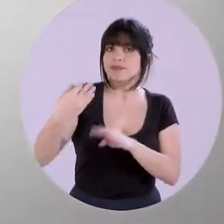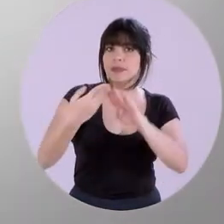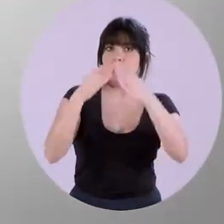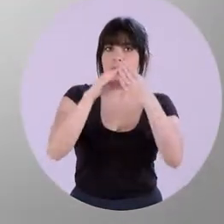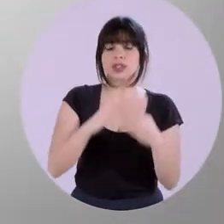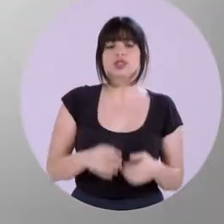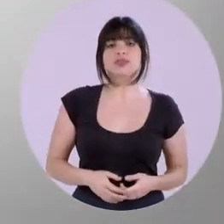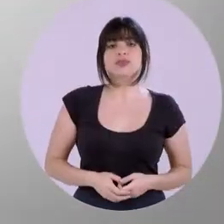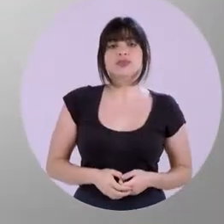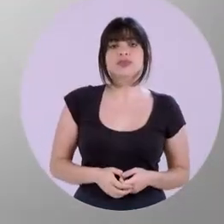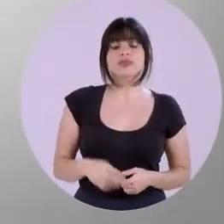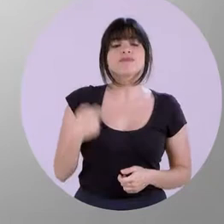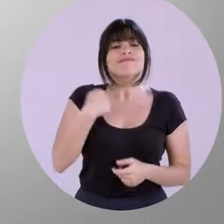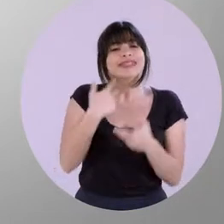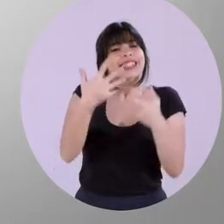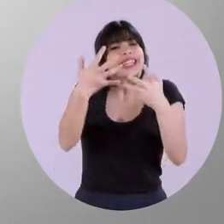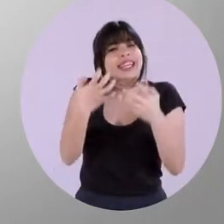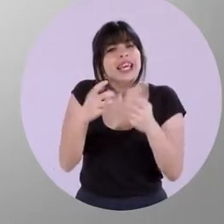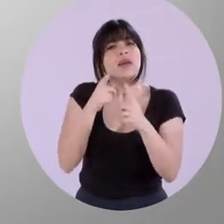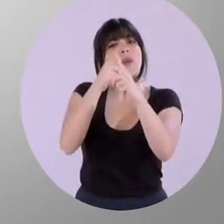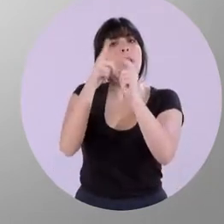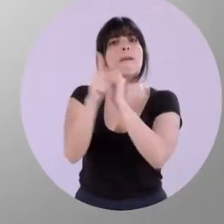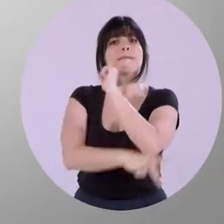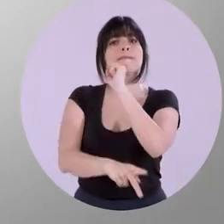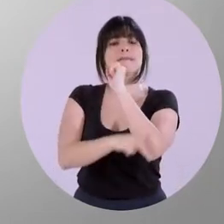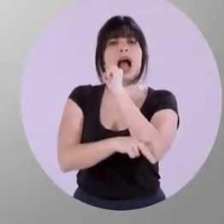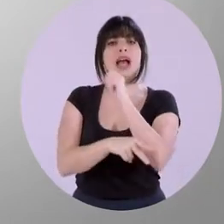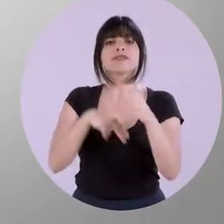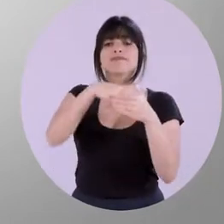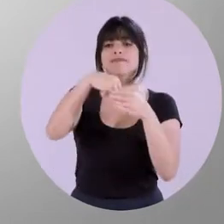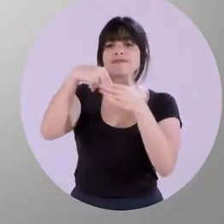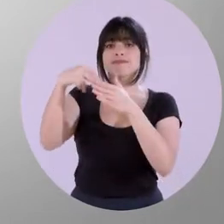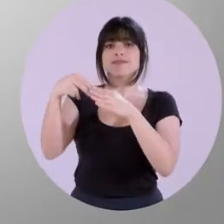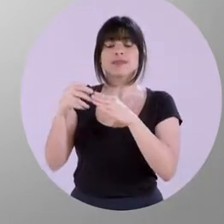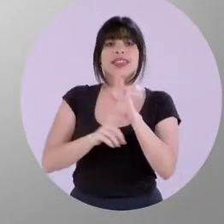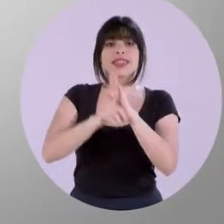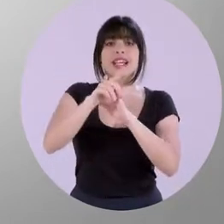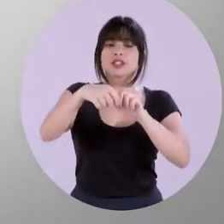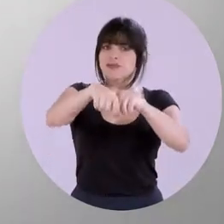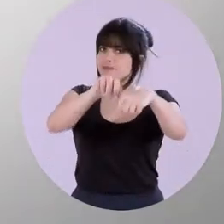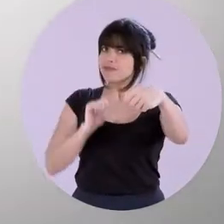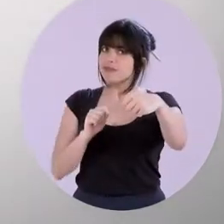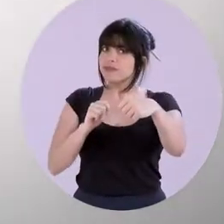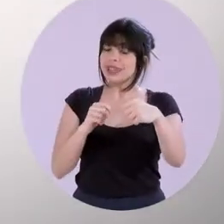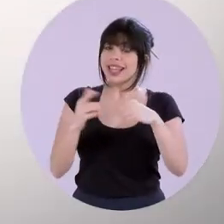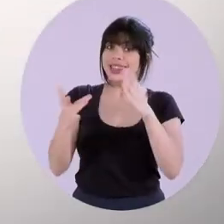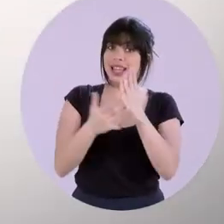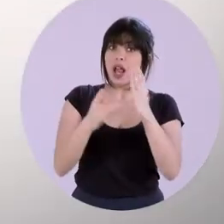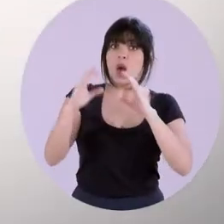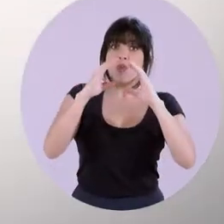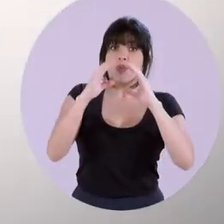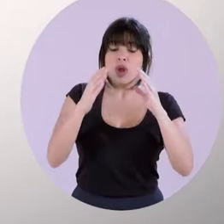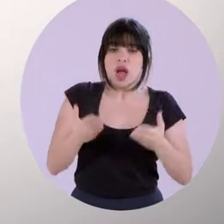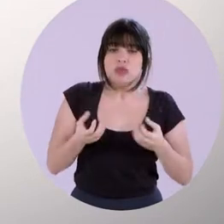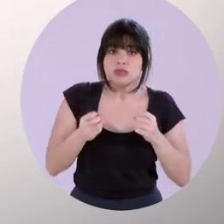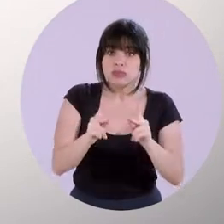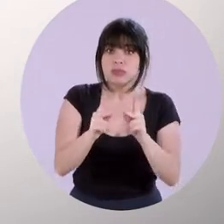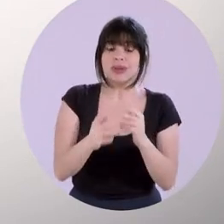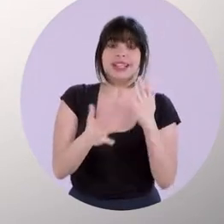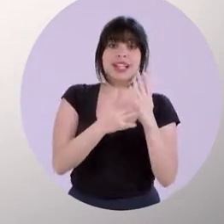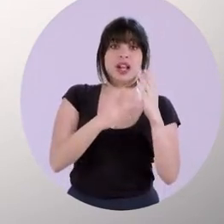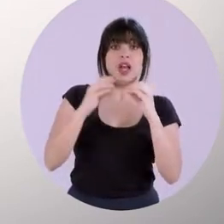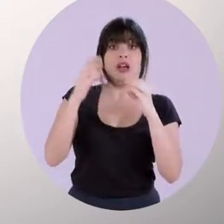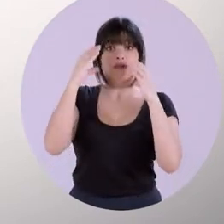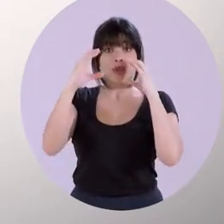la población. Queremos ser un país que rompa las barreras del subdesarrollo, siendo las telecomunicaciones y las TIC